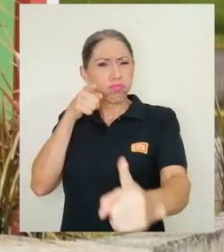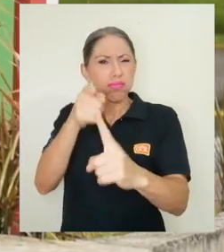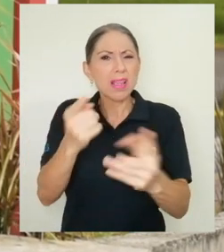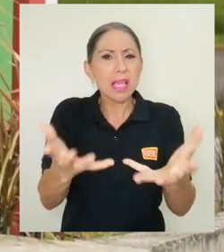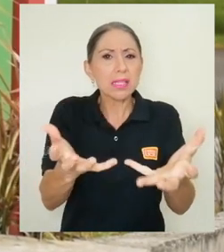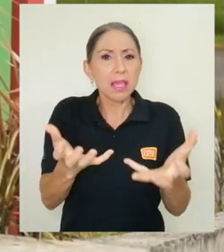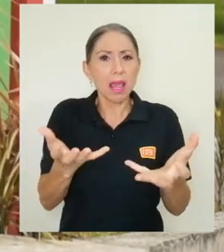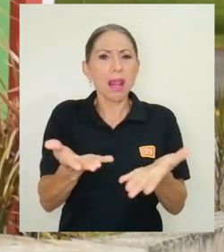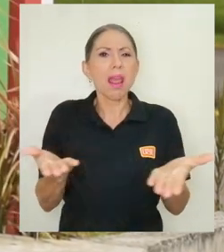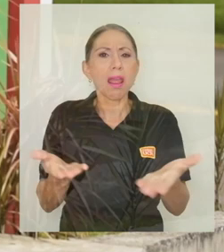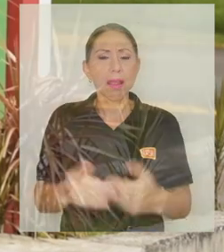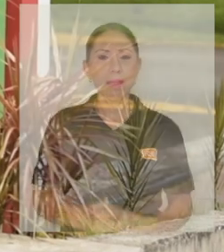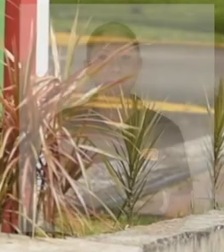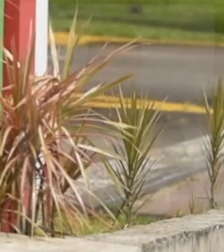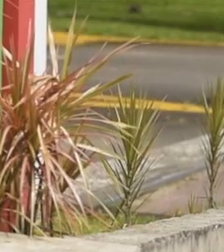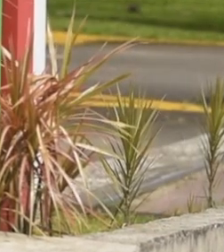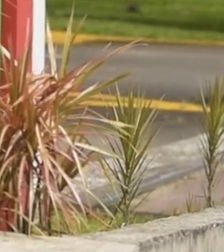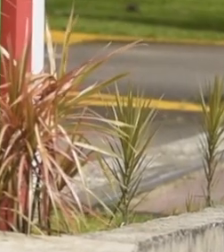se requiere.